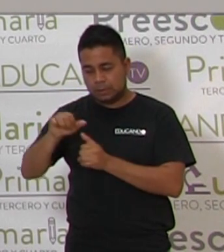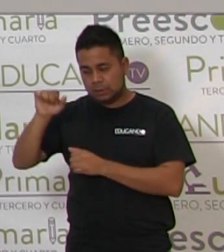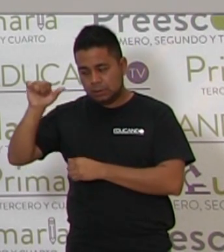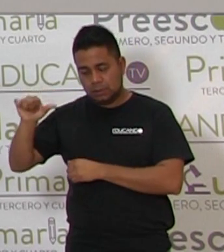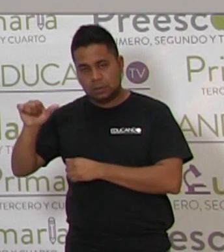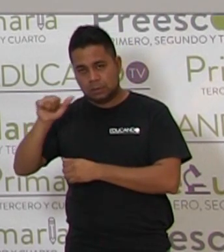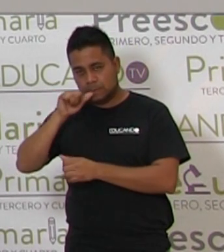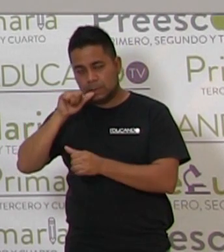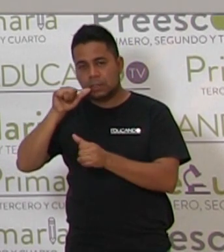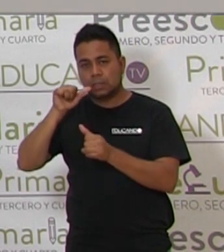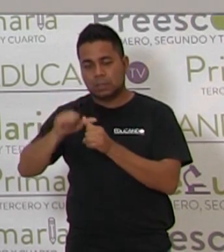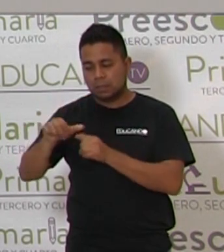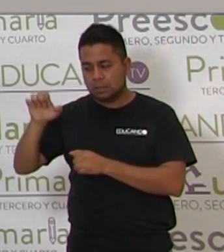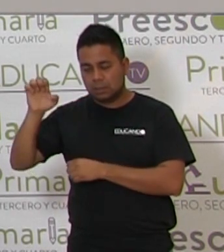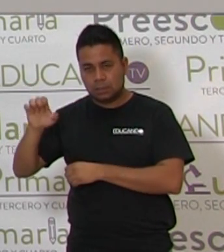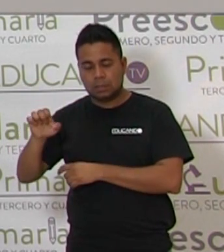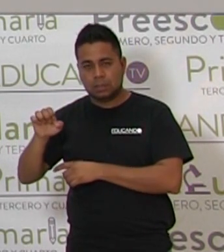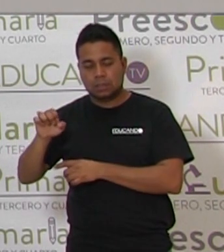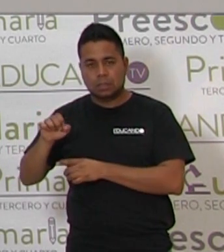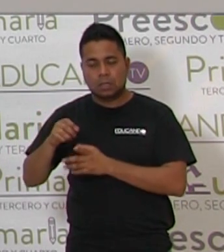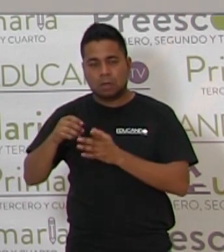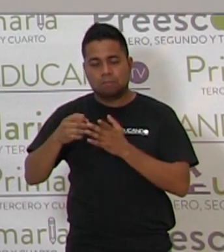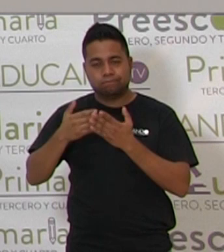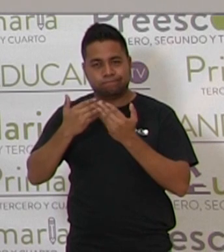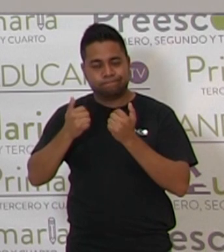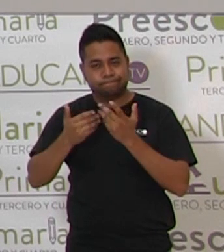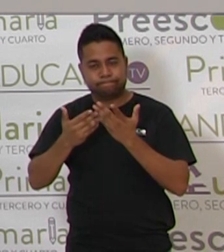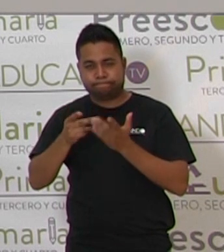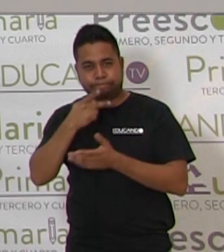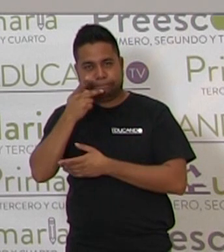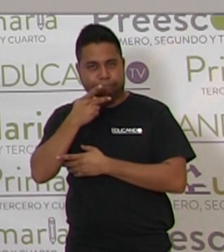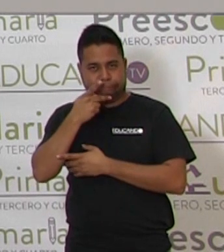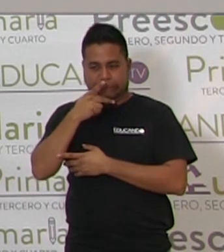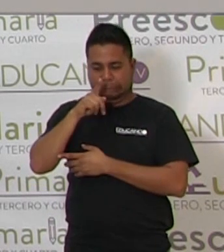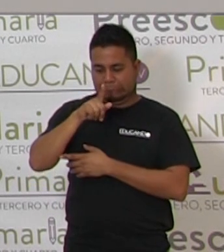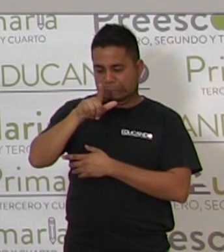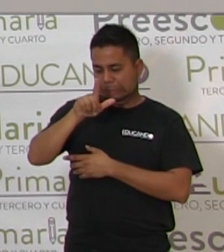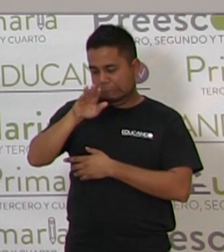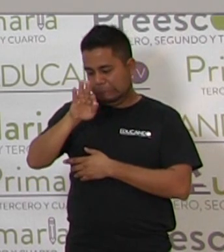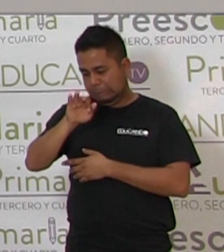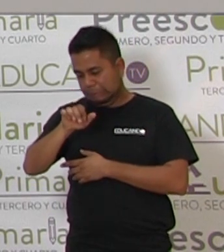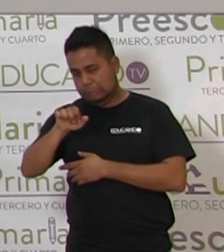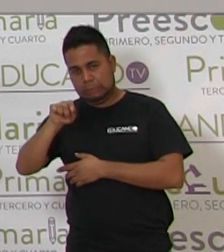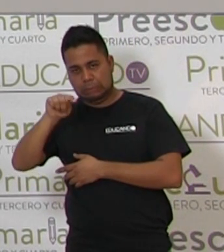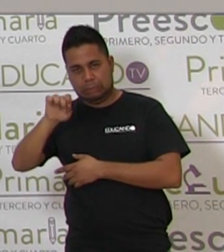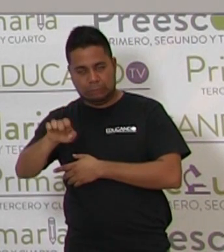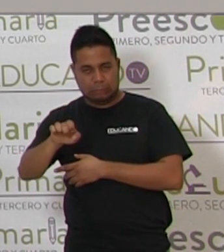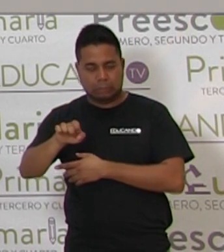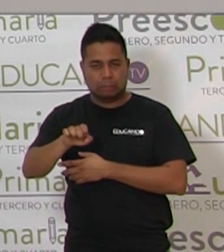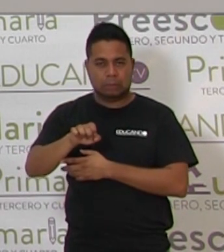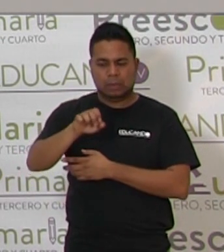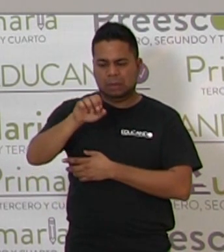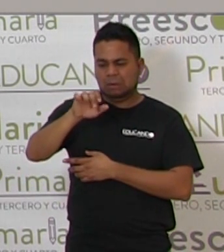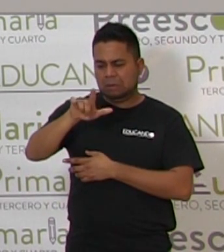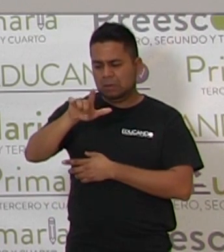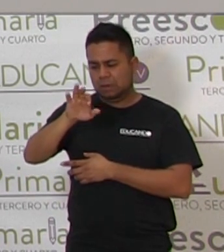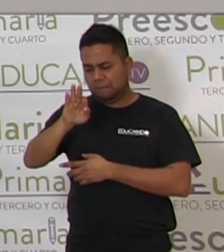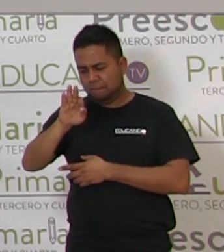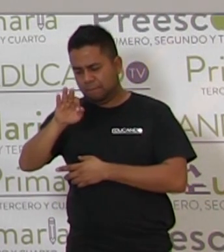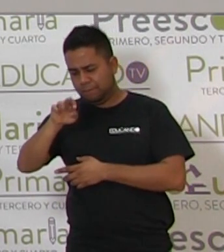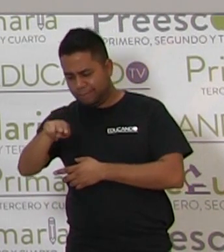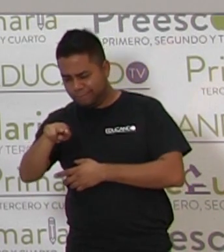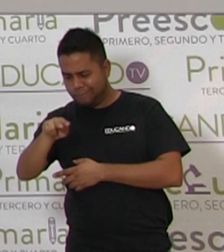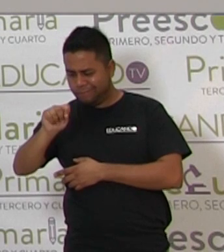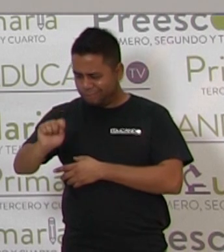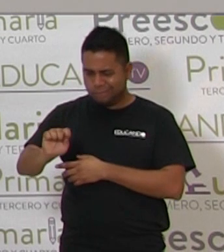vocal E. Porque si no hubiera sonado L-F-A-N-T-E. No, sería L-F-N-T-L-T-L.